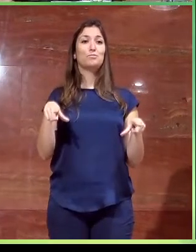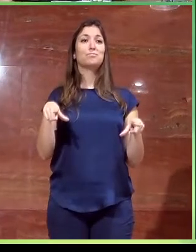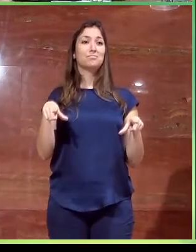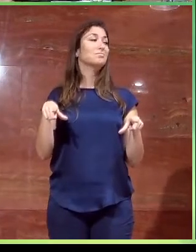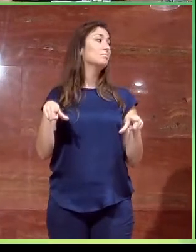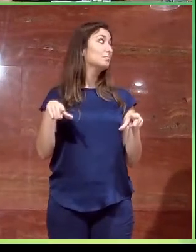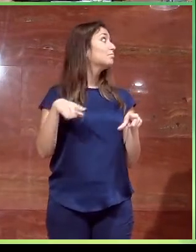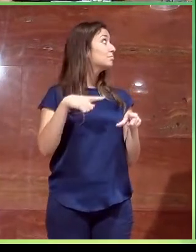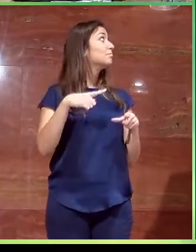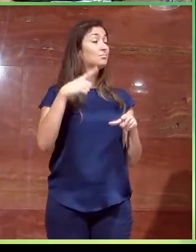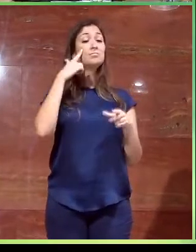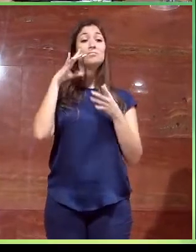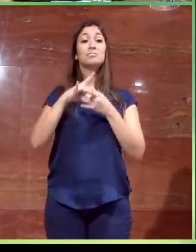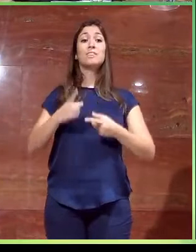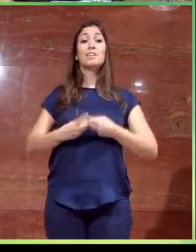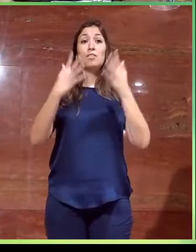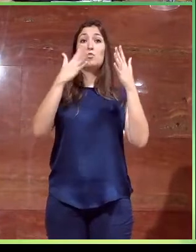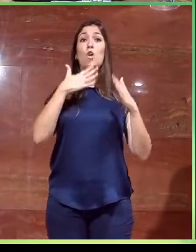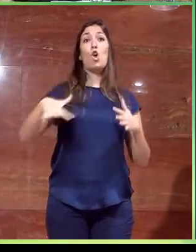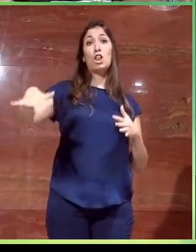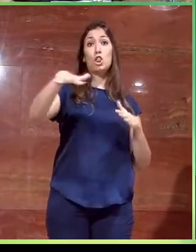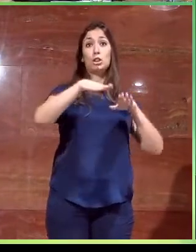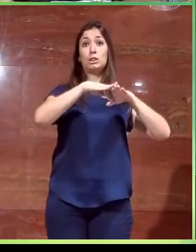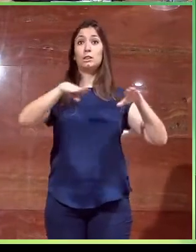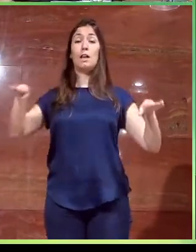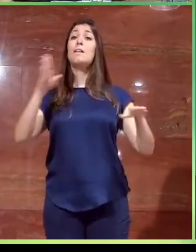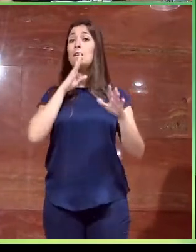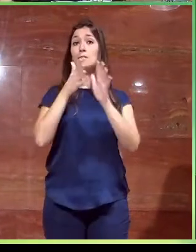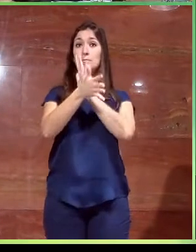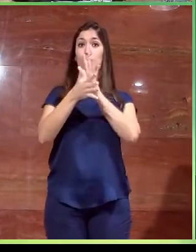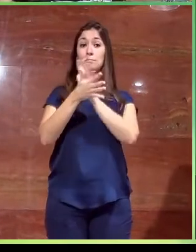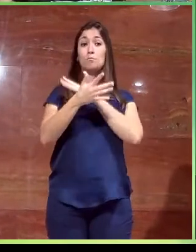El resto del edificio es bastante horizontal, excepto estos puntos que os hemos comentado.